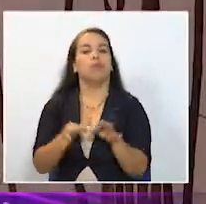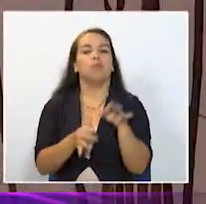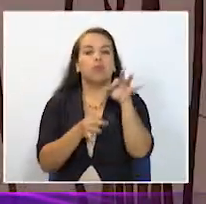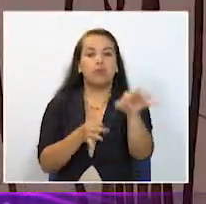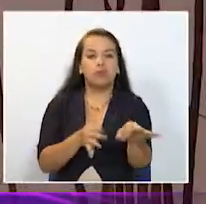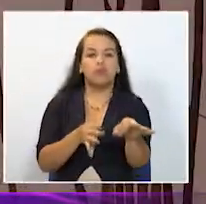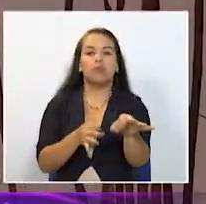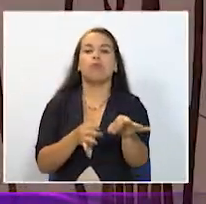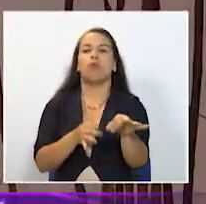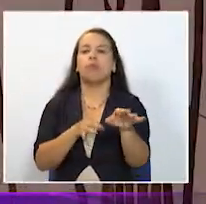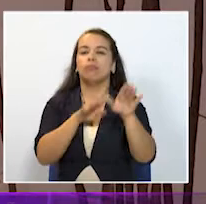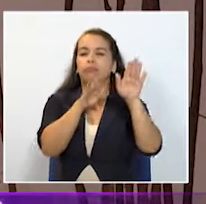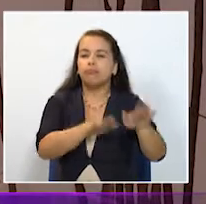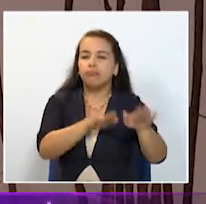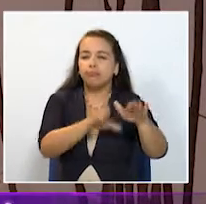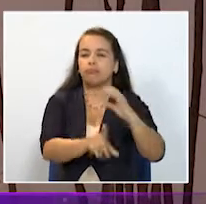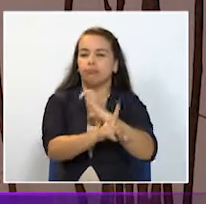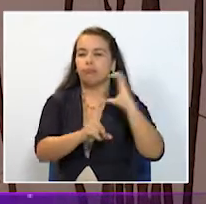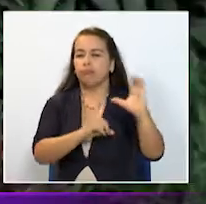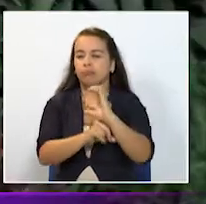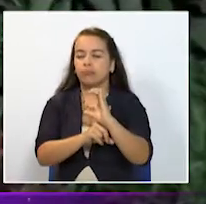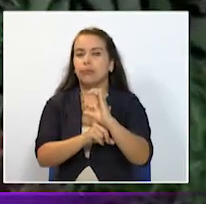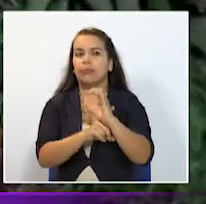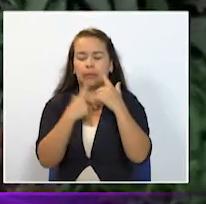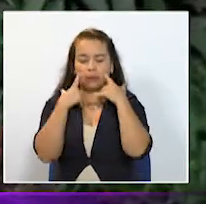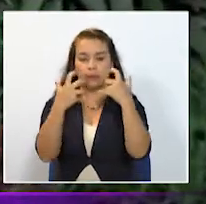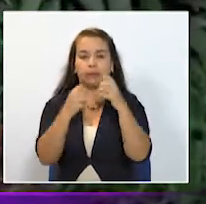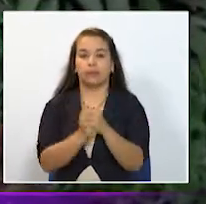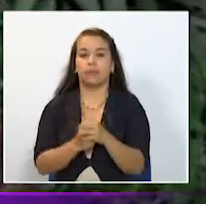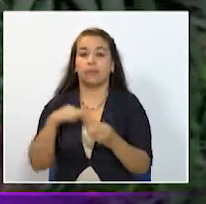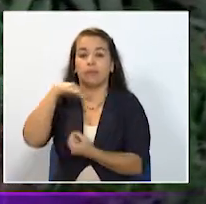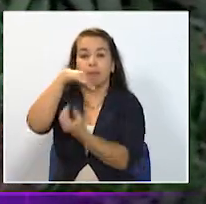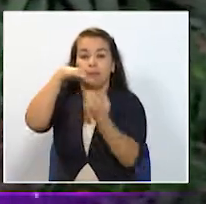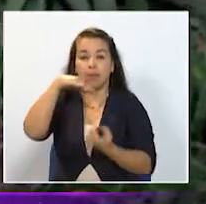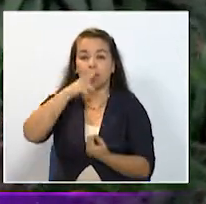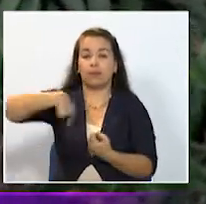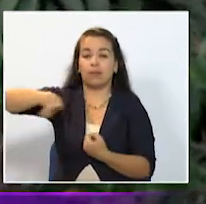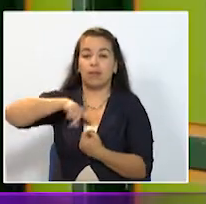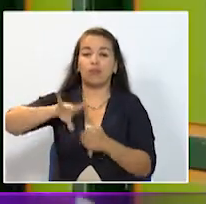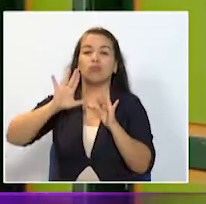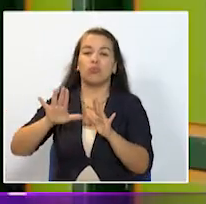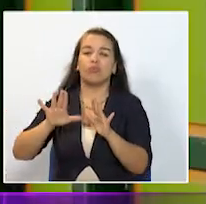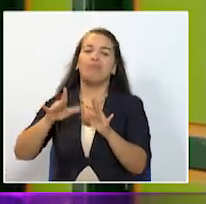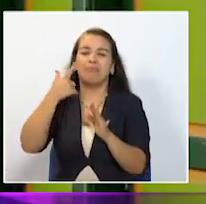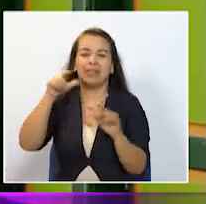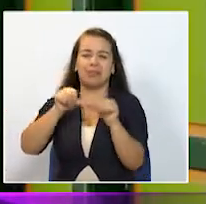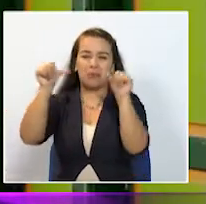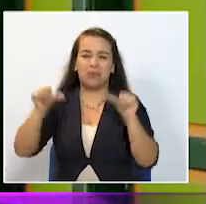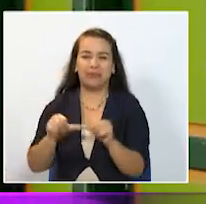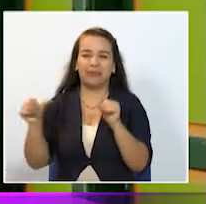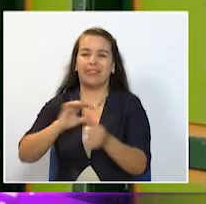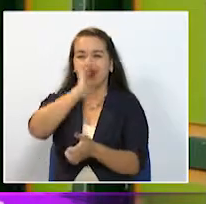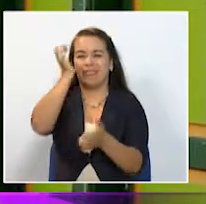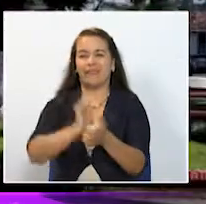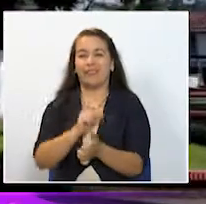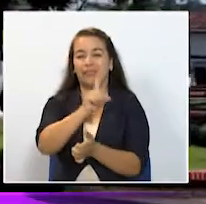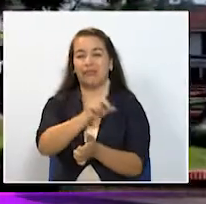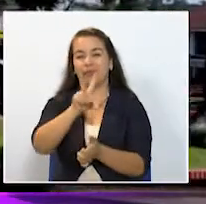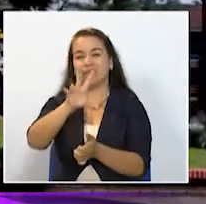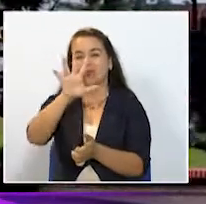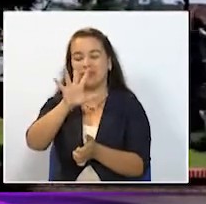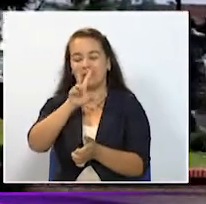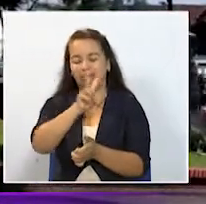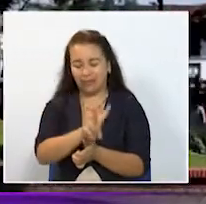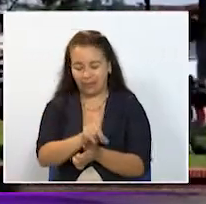con tendencia cultural muy marcada Marsella Rizaralda corazón del eje cafetero además celebra sus 157 años de